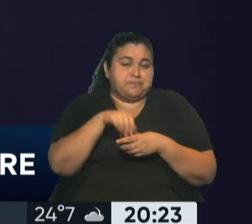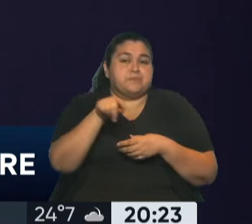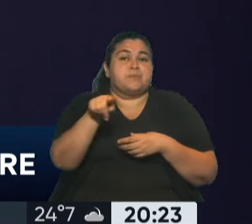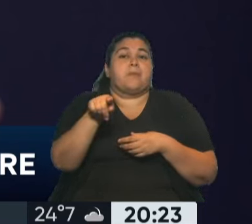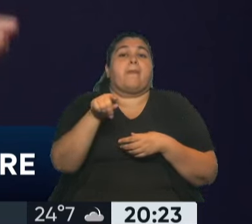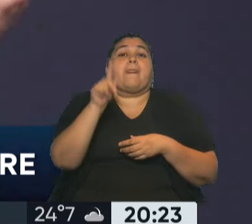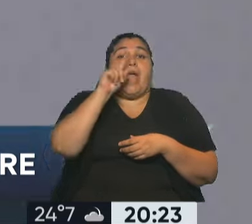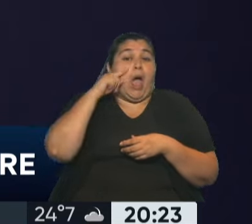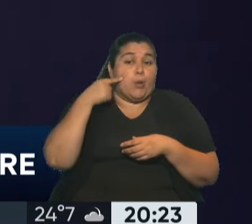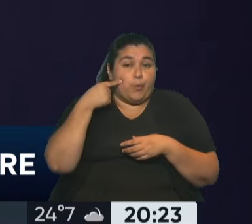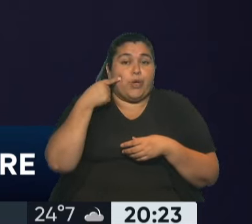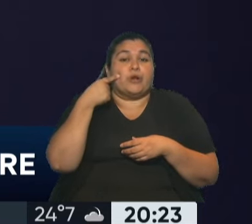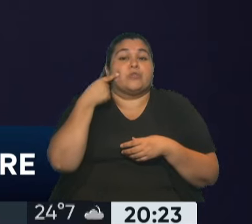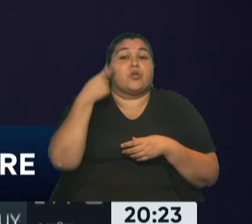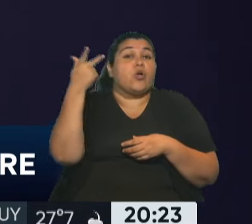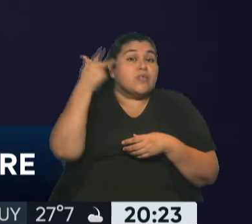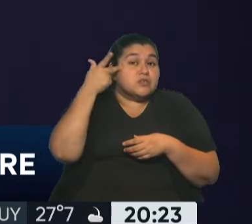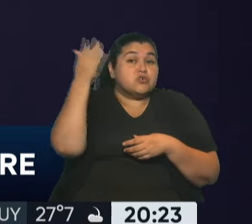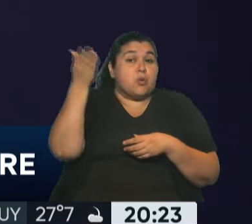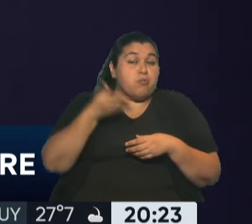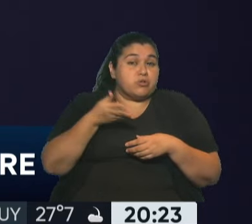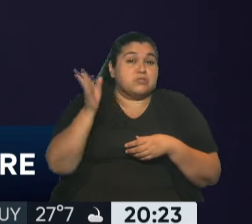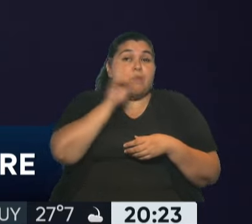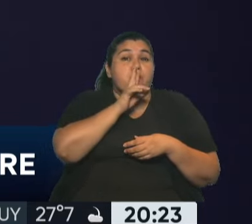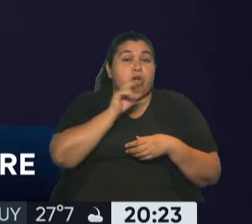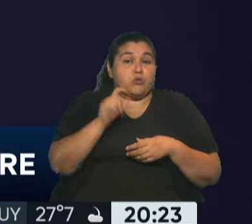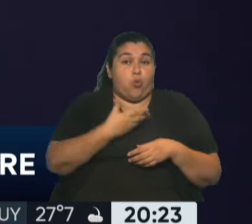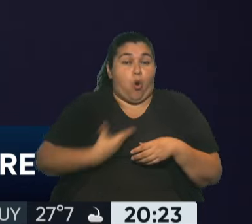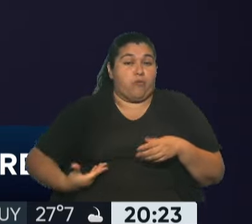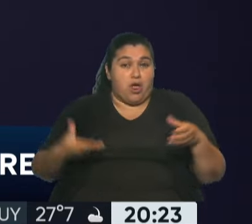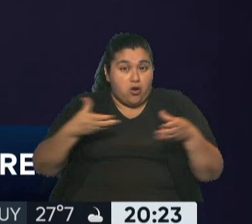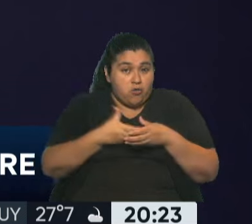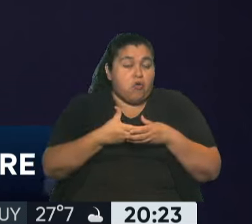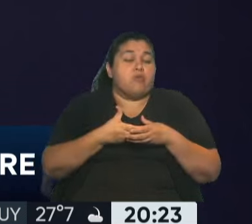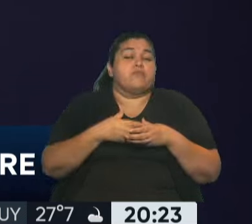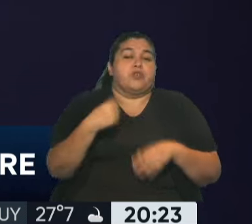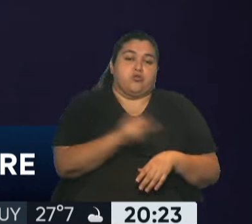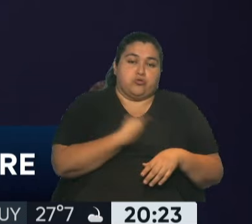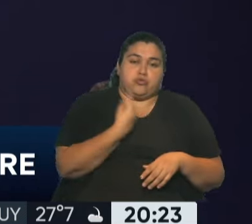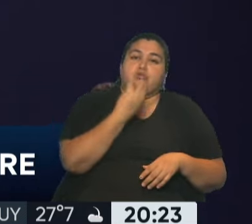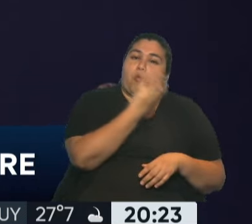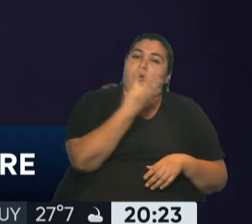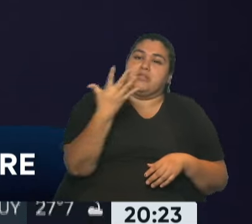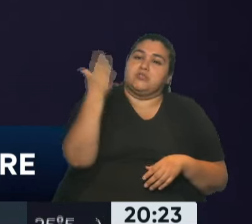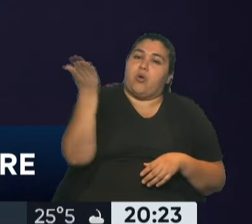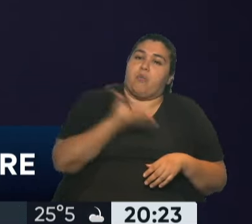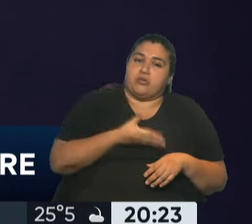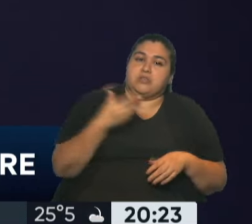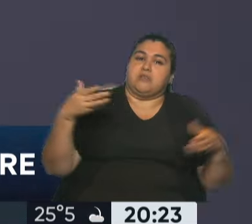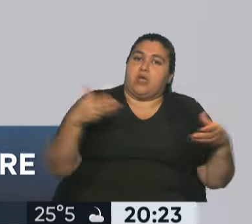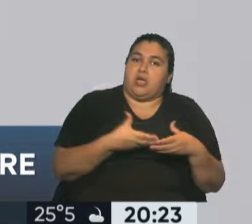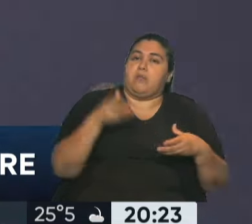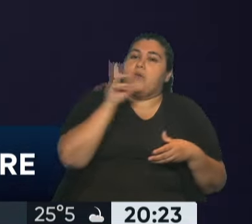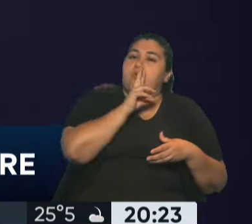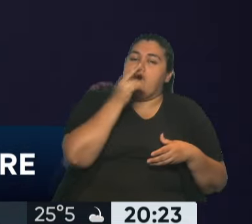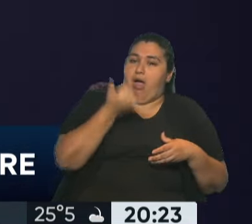Alberto Fernández tenía un 18% de mujeres en su gabinete. Nosotros tenemos un 45% de mujeres en el gabinete.